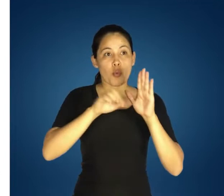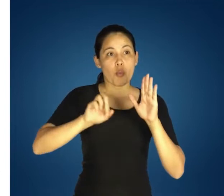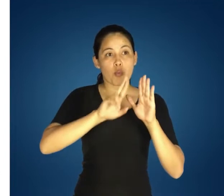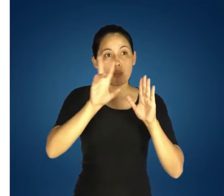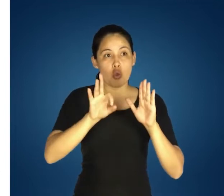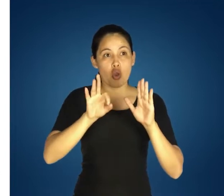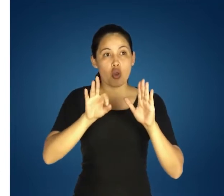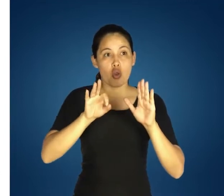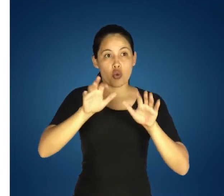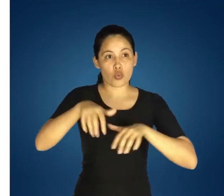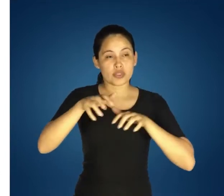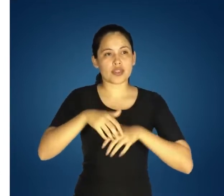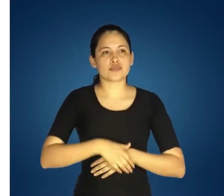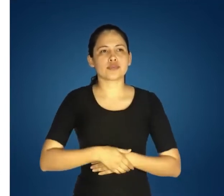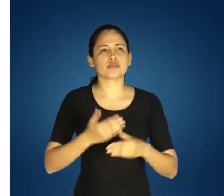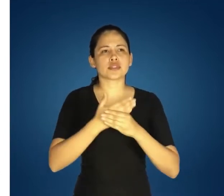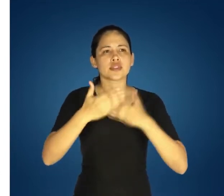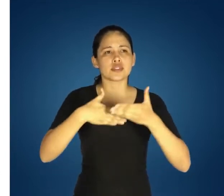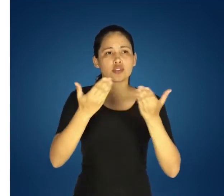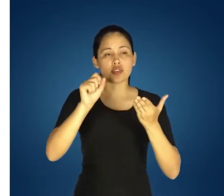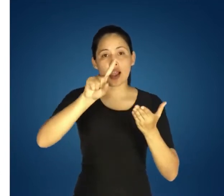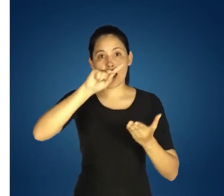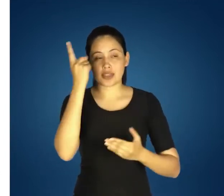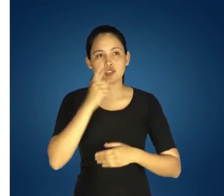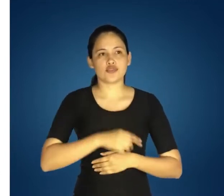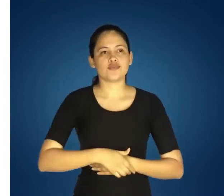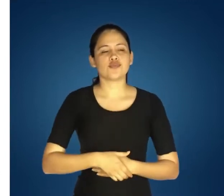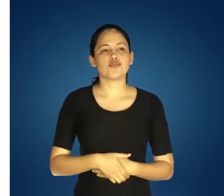Nación en conjunto con Fundación Por Igual Más